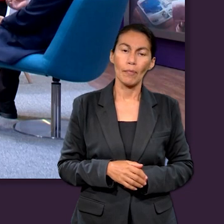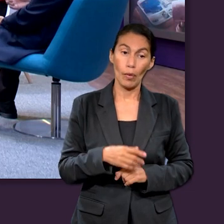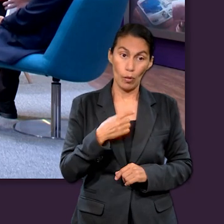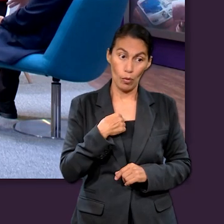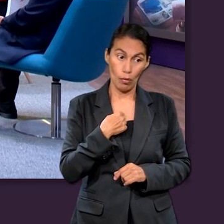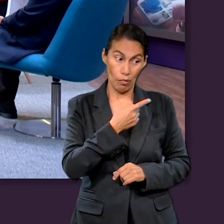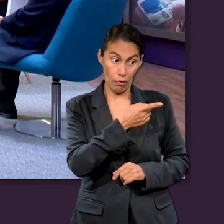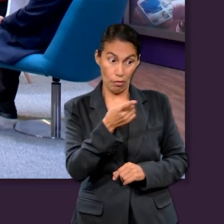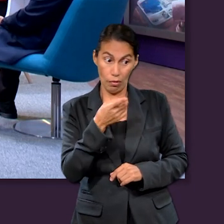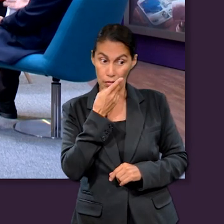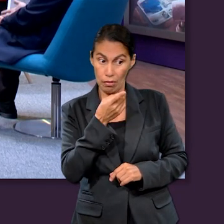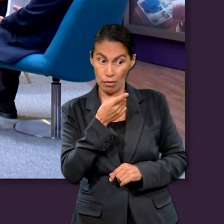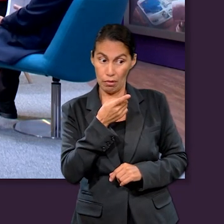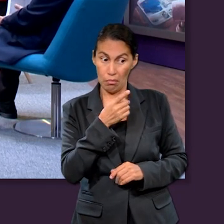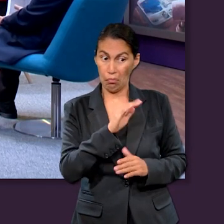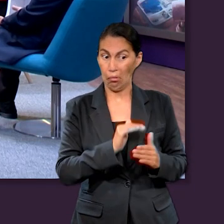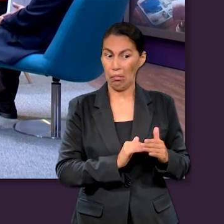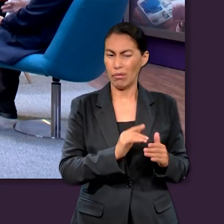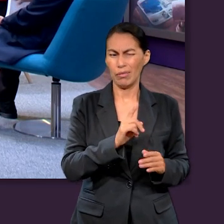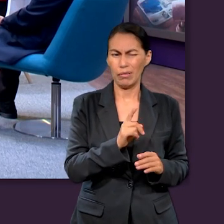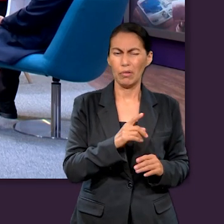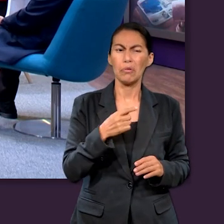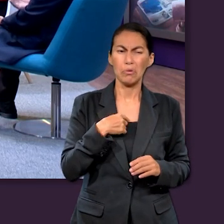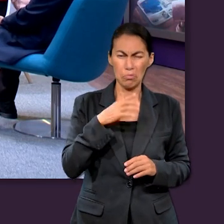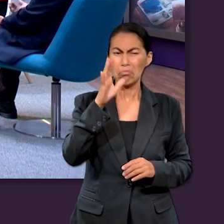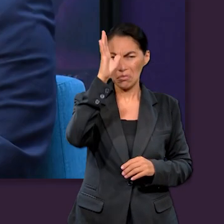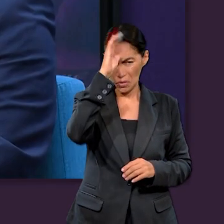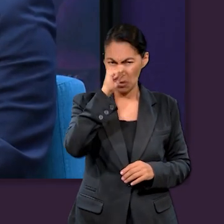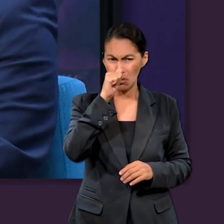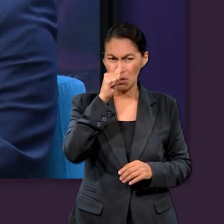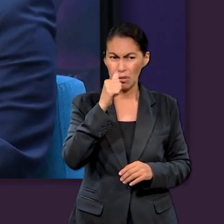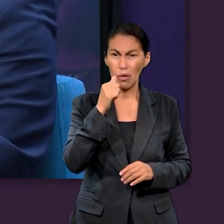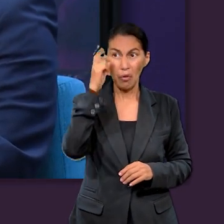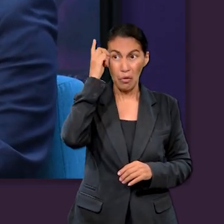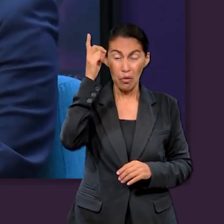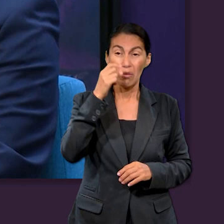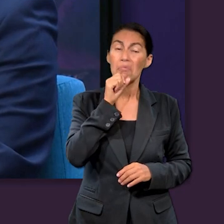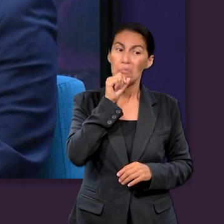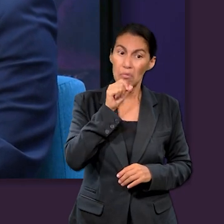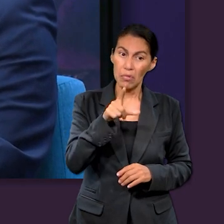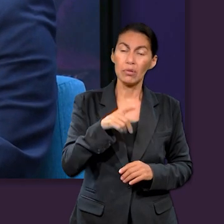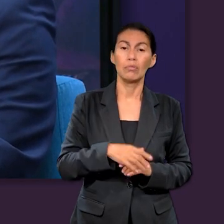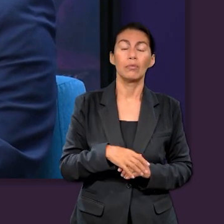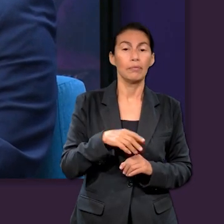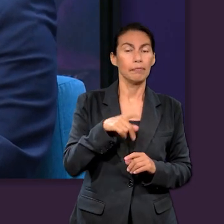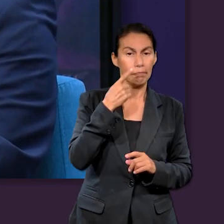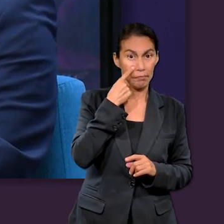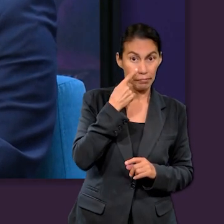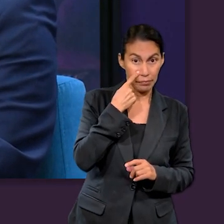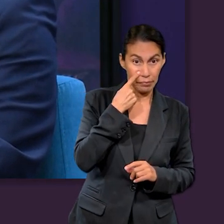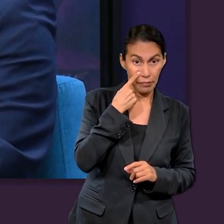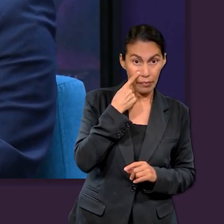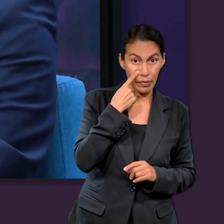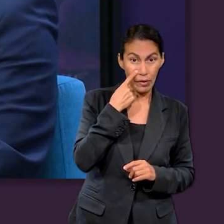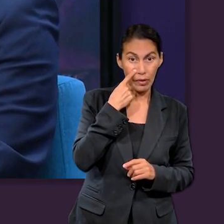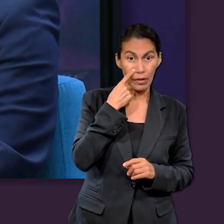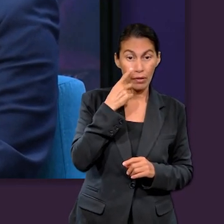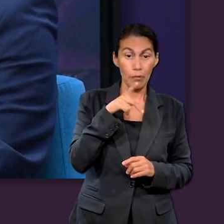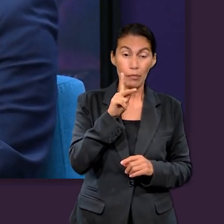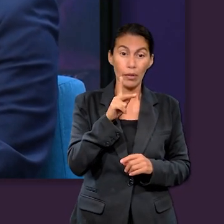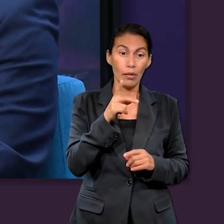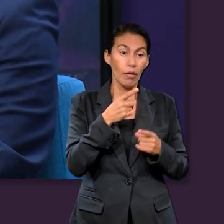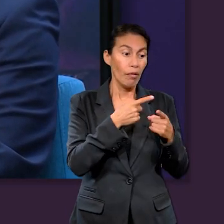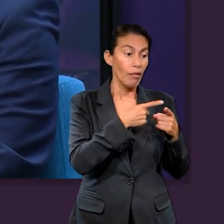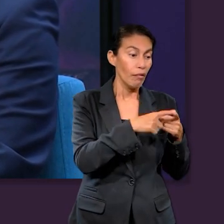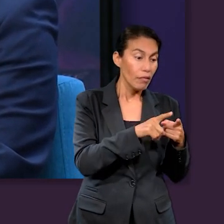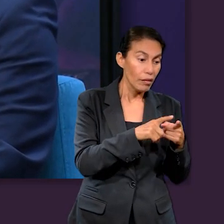Sin hacer de menos lo que dijeron mis compañeros, estoy totalmente de acuerdo que es el mismo Dios. Pero es como se